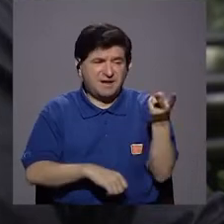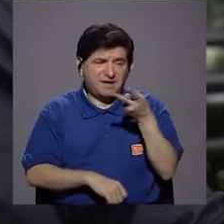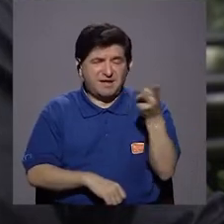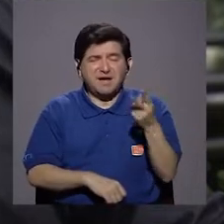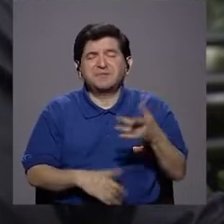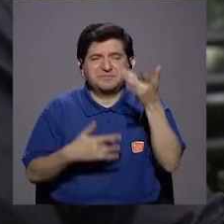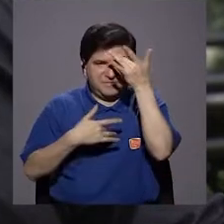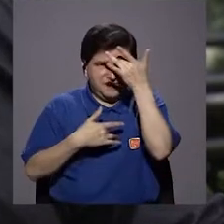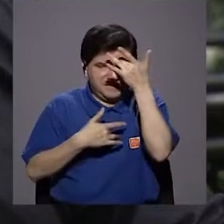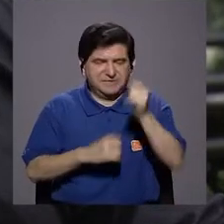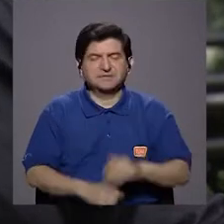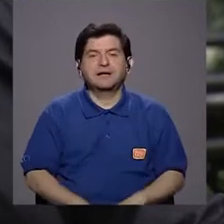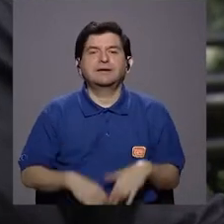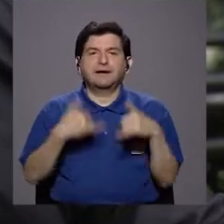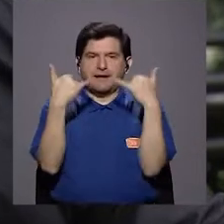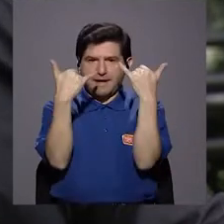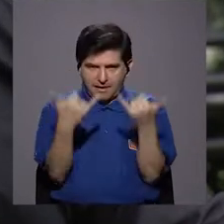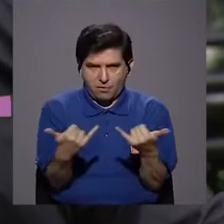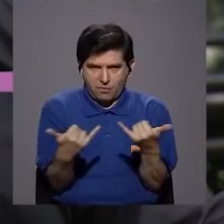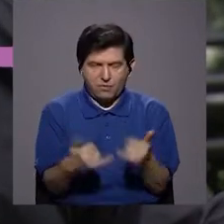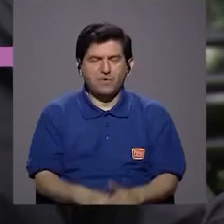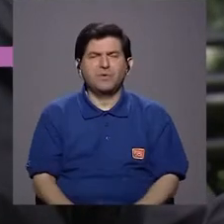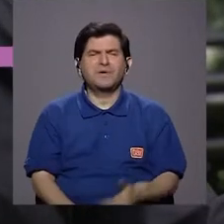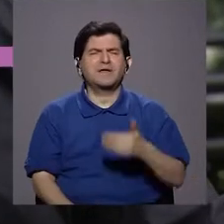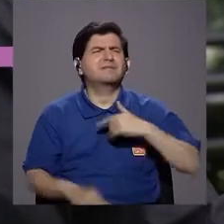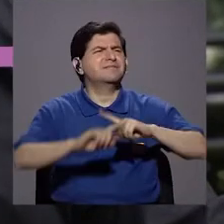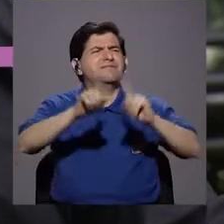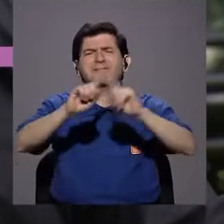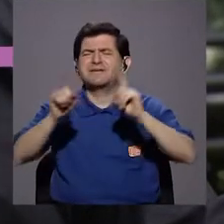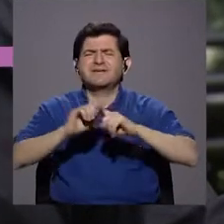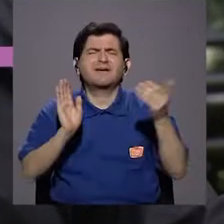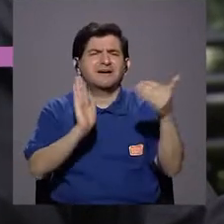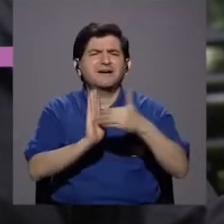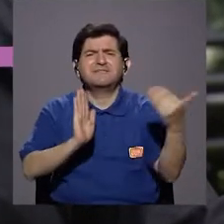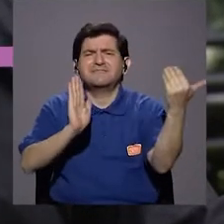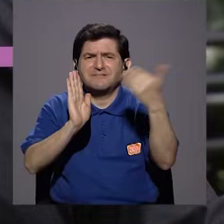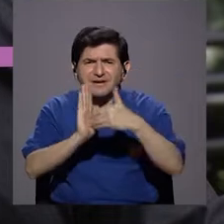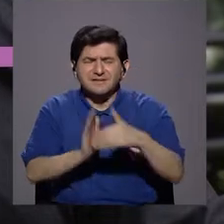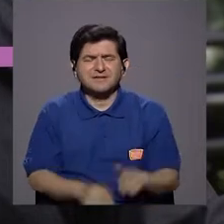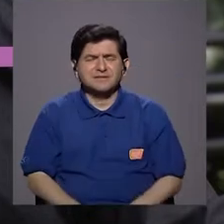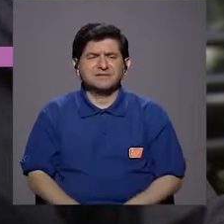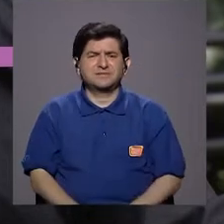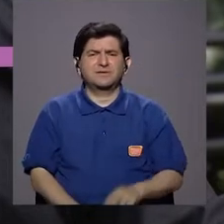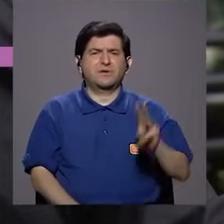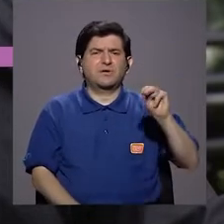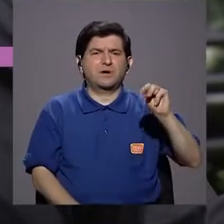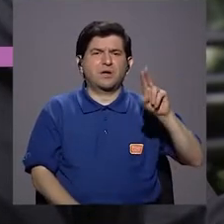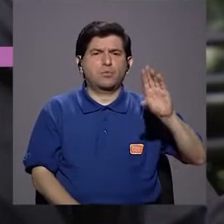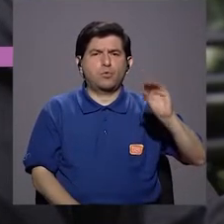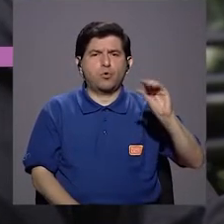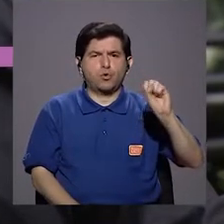sería caries y enfermedad periodontal. Ahora, tenés toda una serie, digamos, de afecciones en mucosa, úlceras,